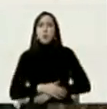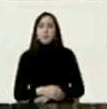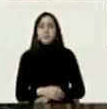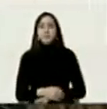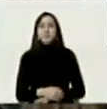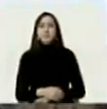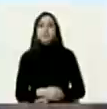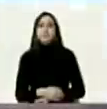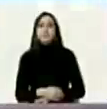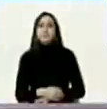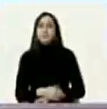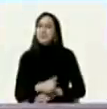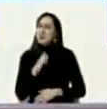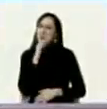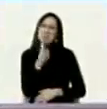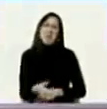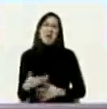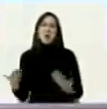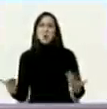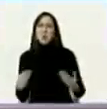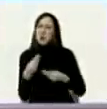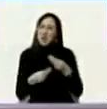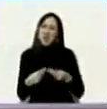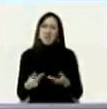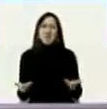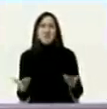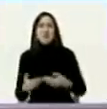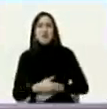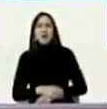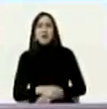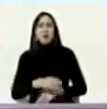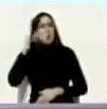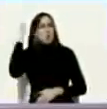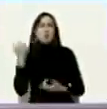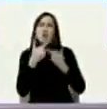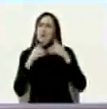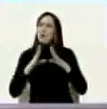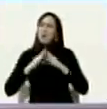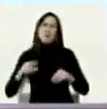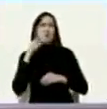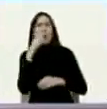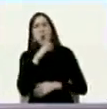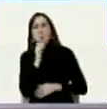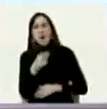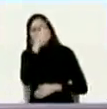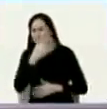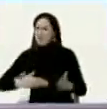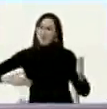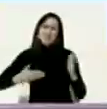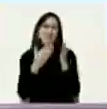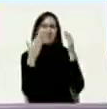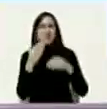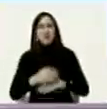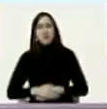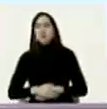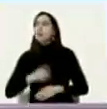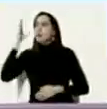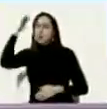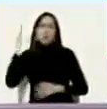que malvados que perverso que malintención Dios nos libre de toda su malintención y nos proteja y nos bendiga